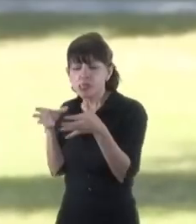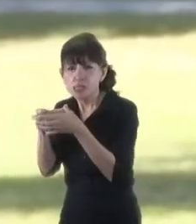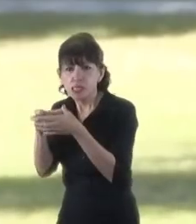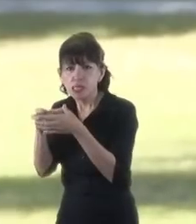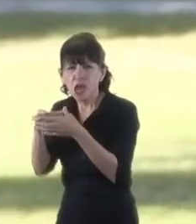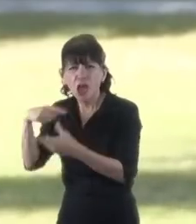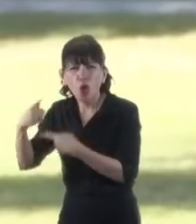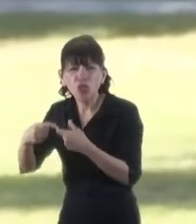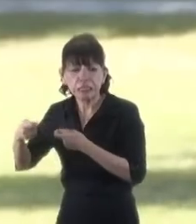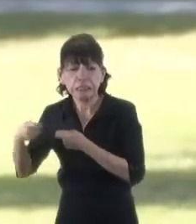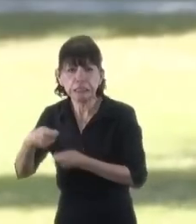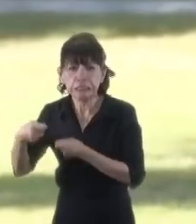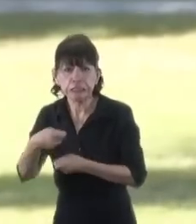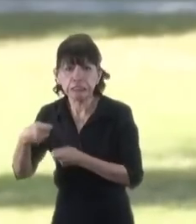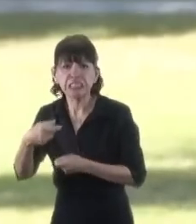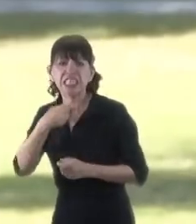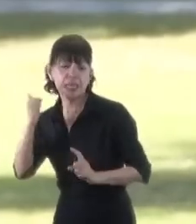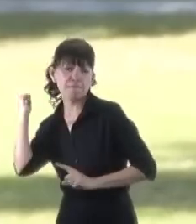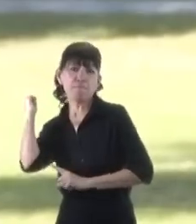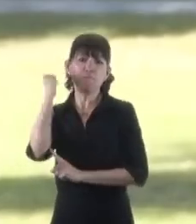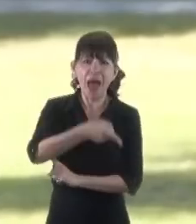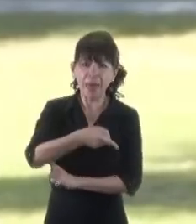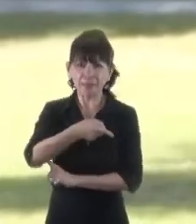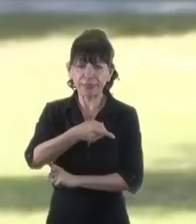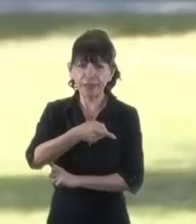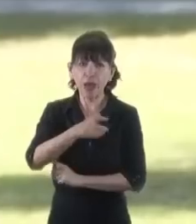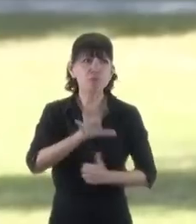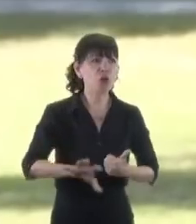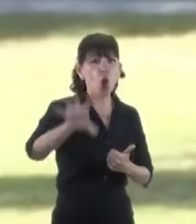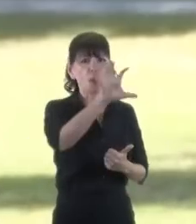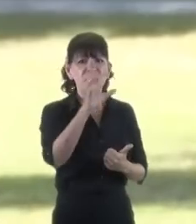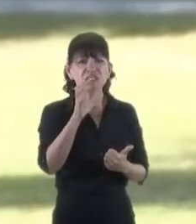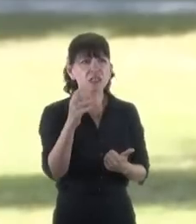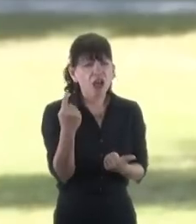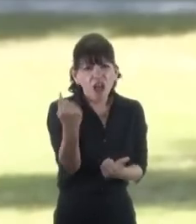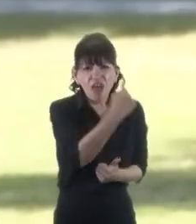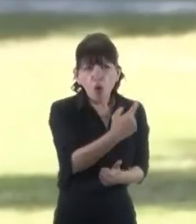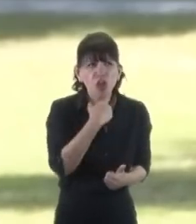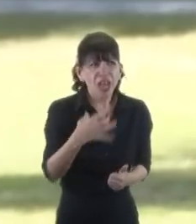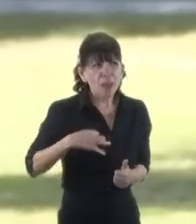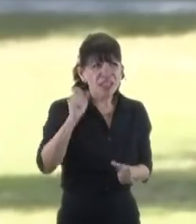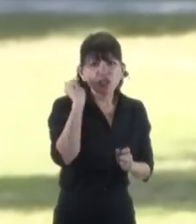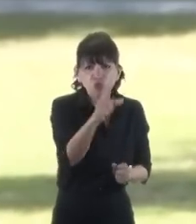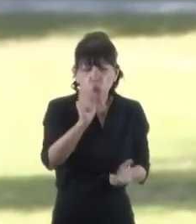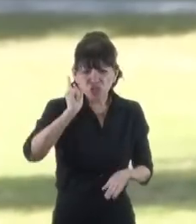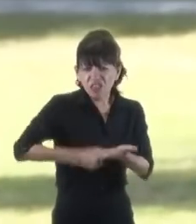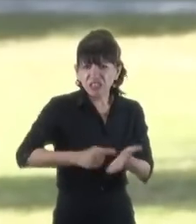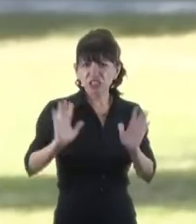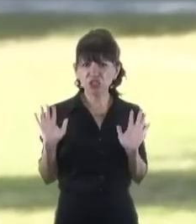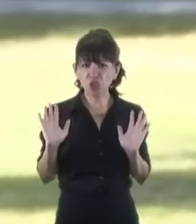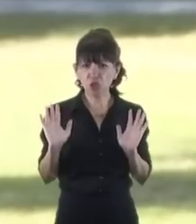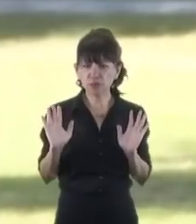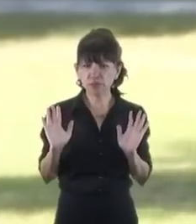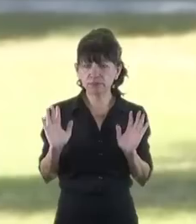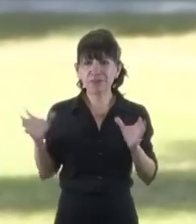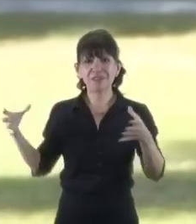imponerse sobre los pueblos que en cada provincia quiere definir su vida y su destino. Esta decisión de la